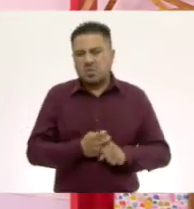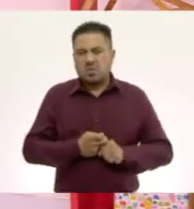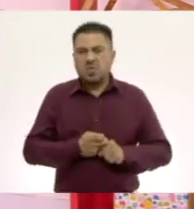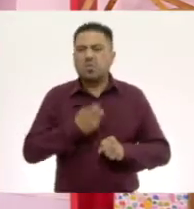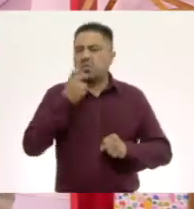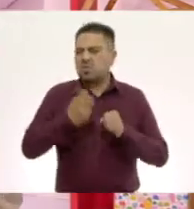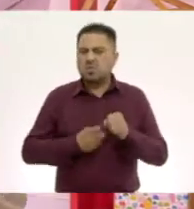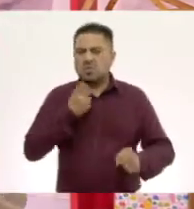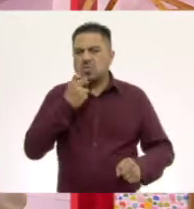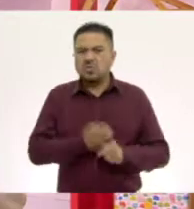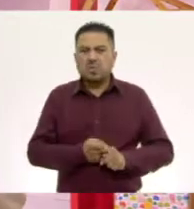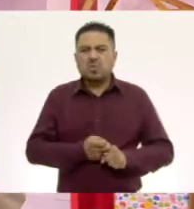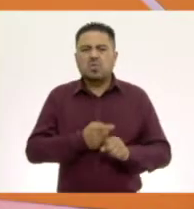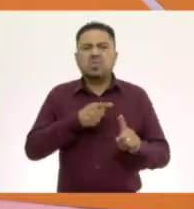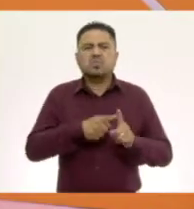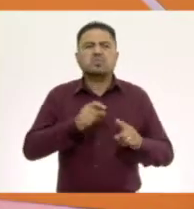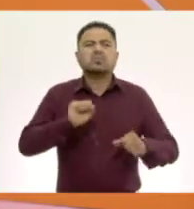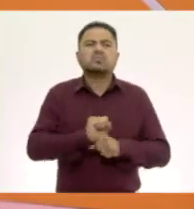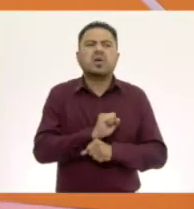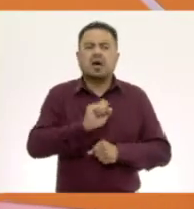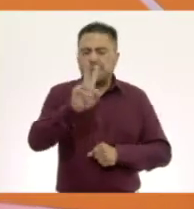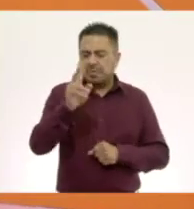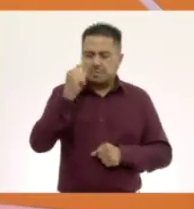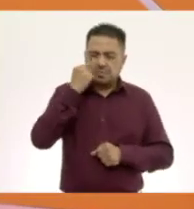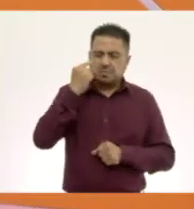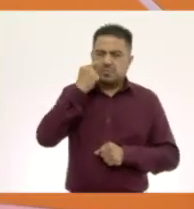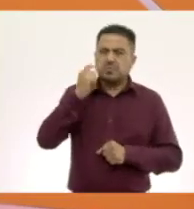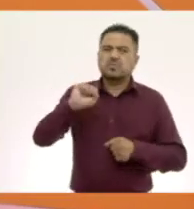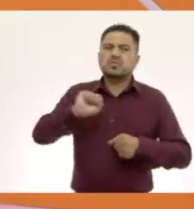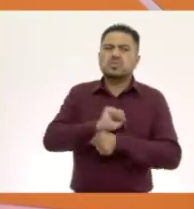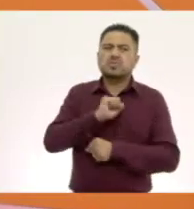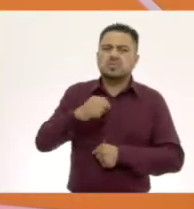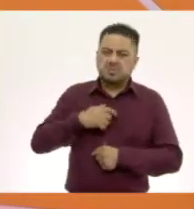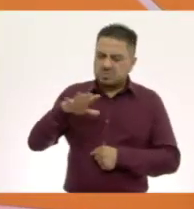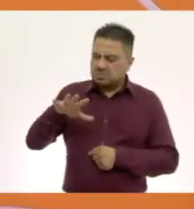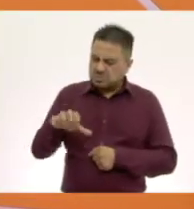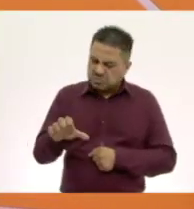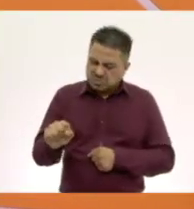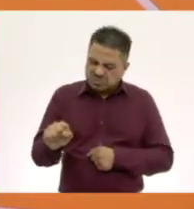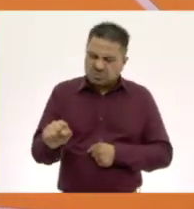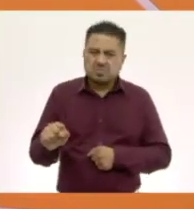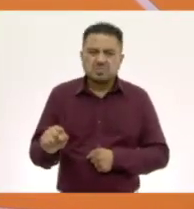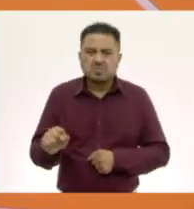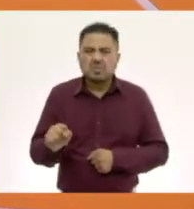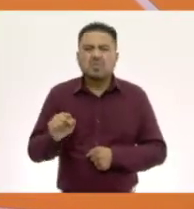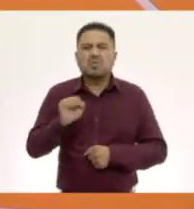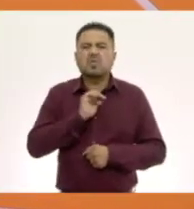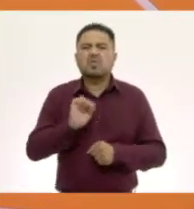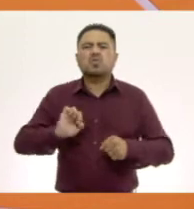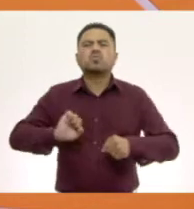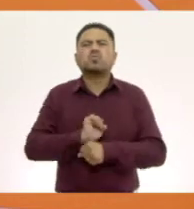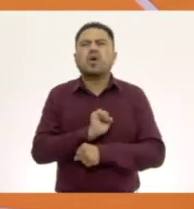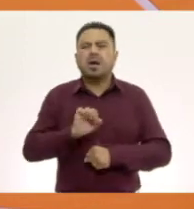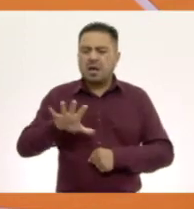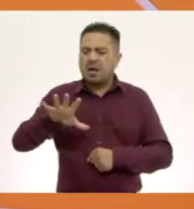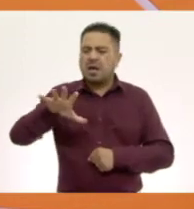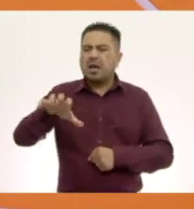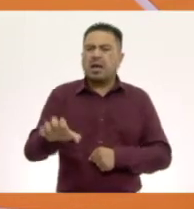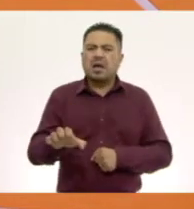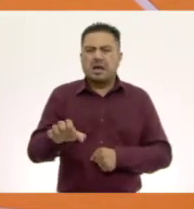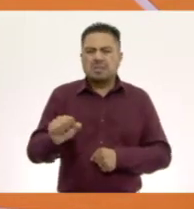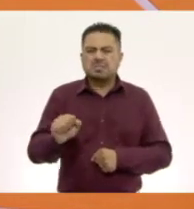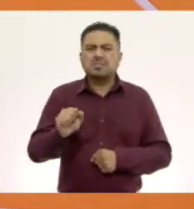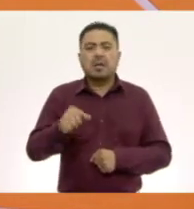Lo duro, lo suave, miren, si yo le aplico fuerza, lo suave se deforma un poco.